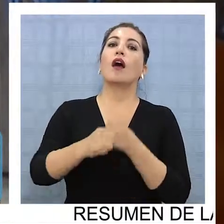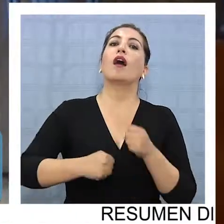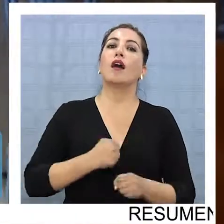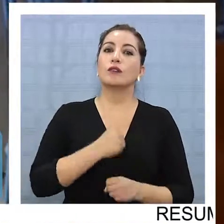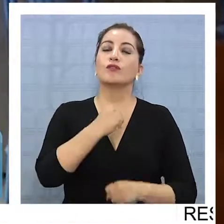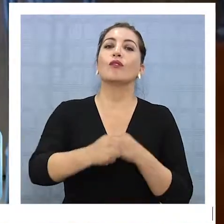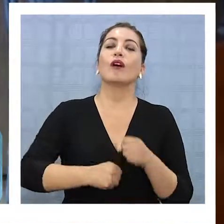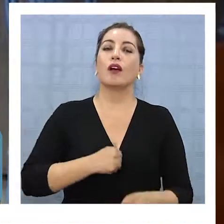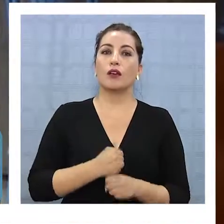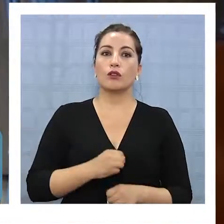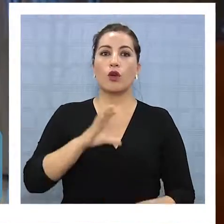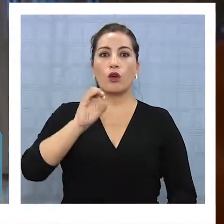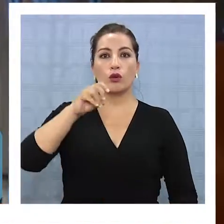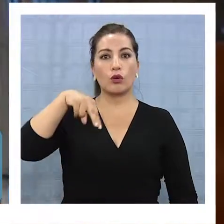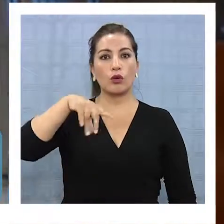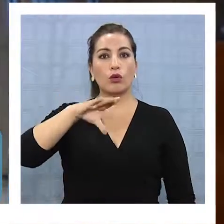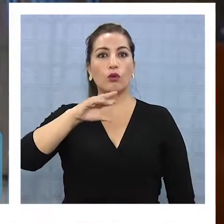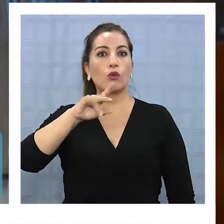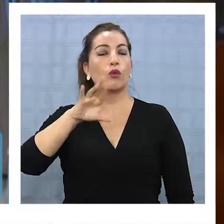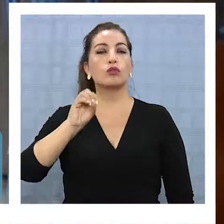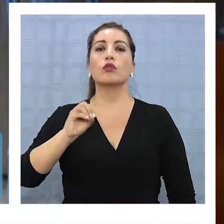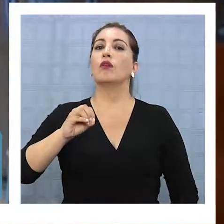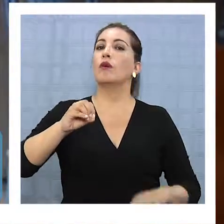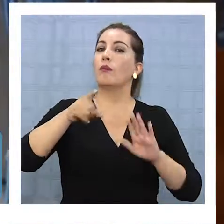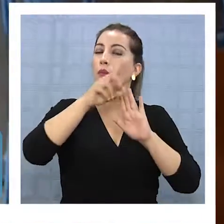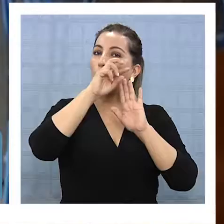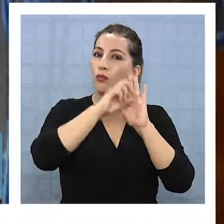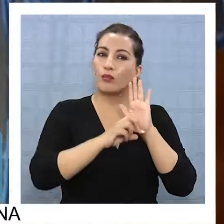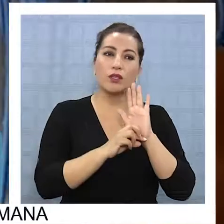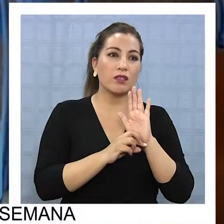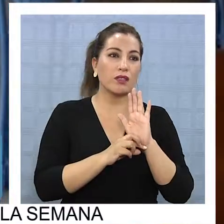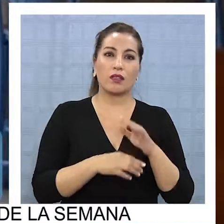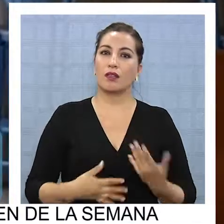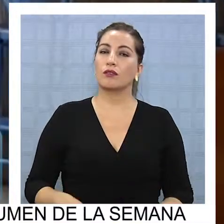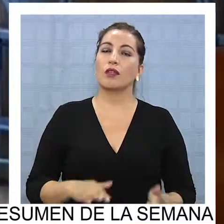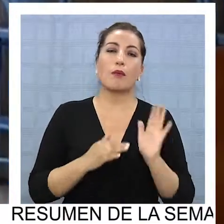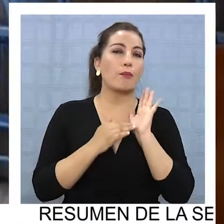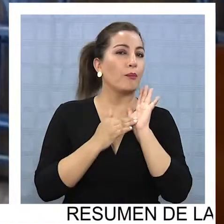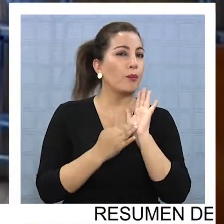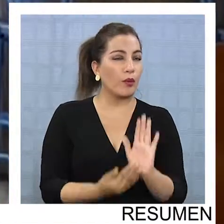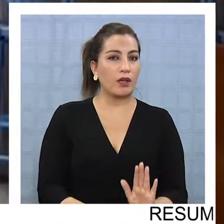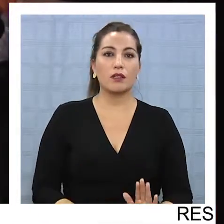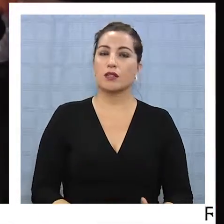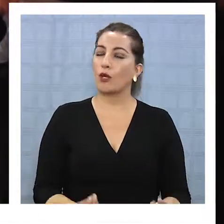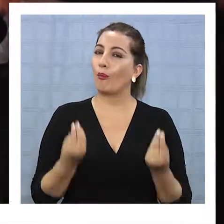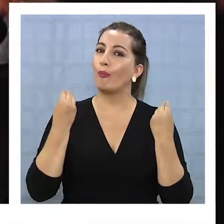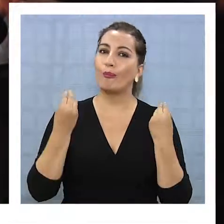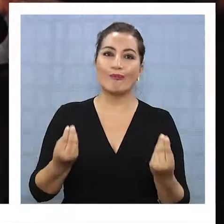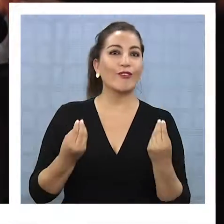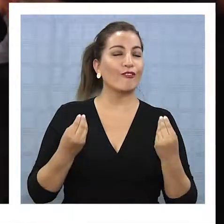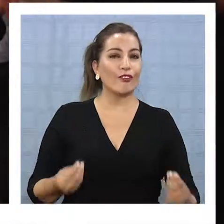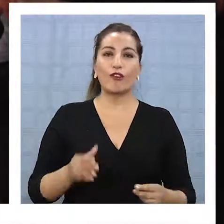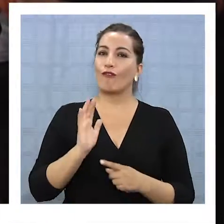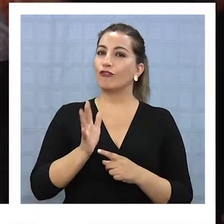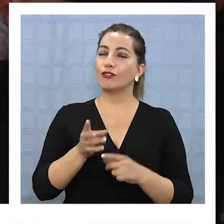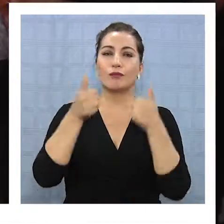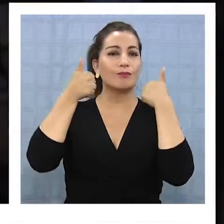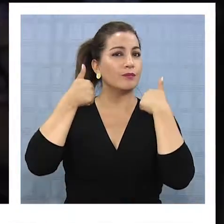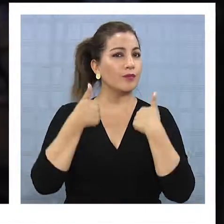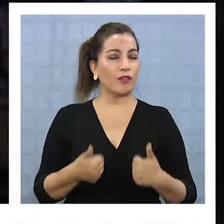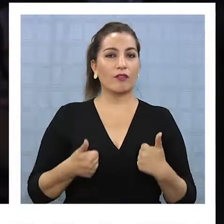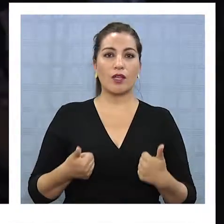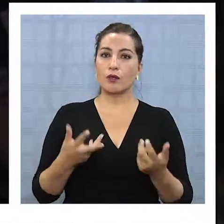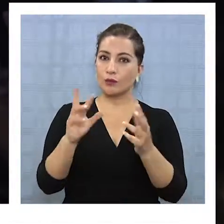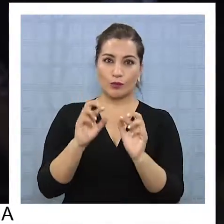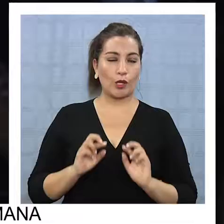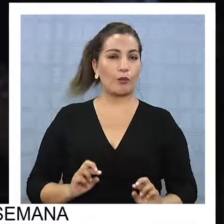concurso para un proyecto que ya está más que demostrado que es un éxito y que ha funcionado muy bien y que además es